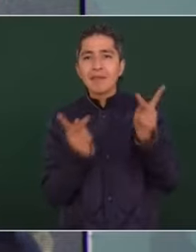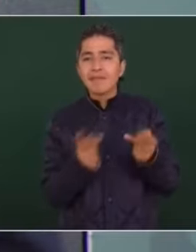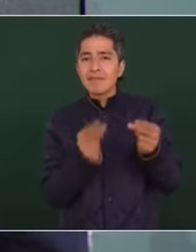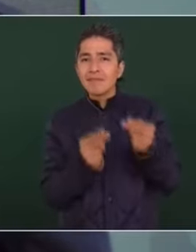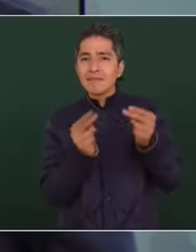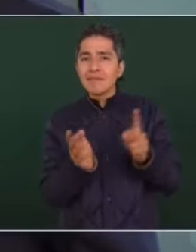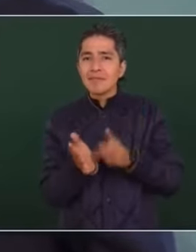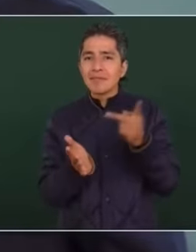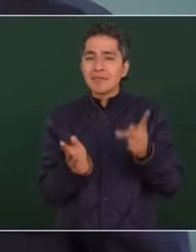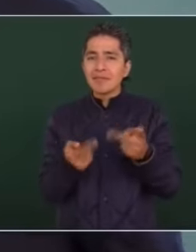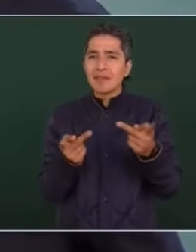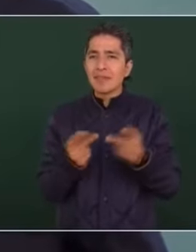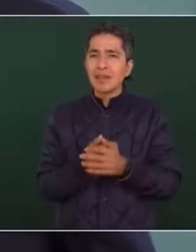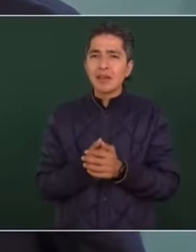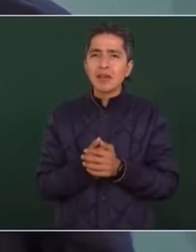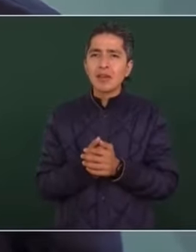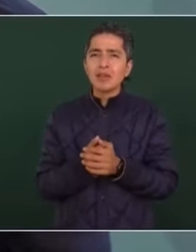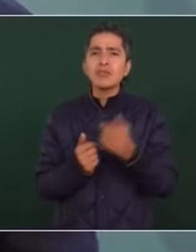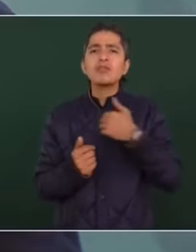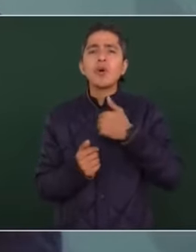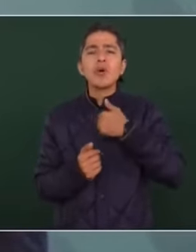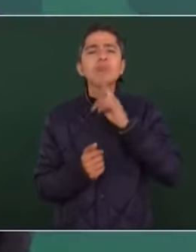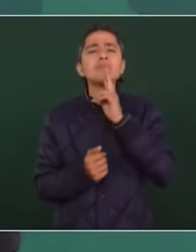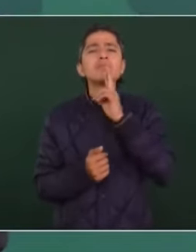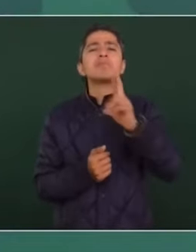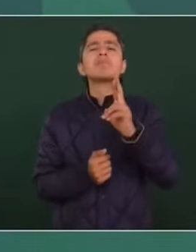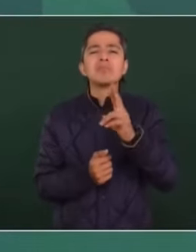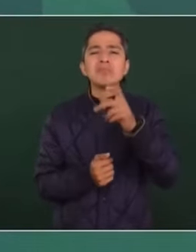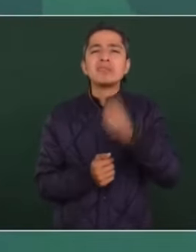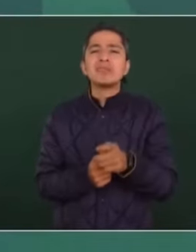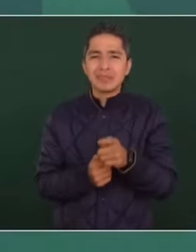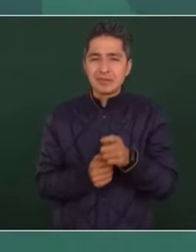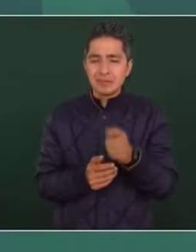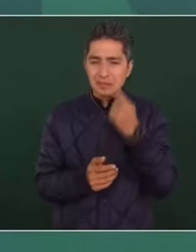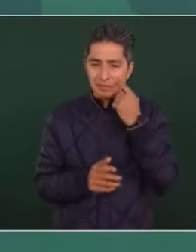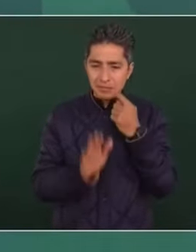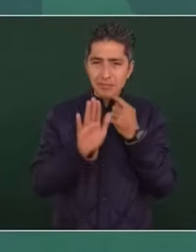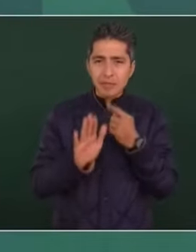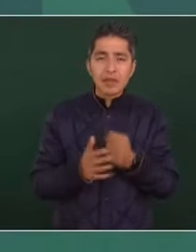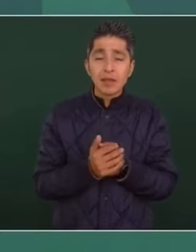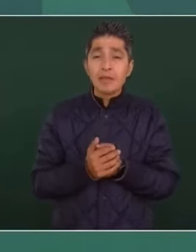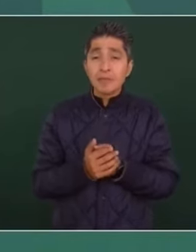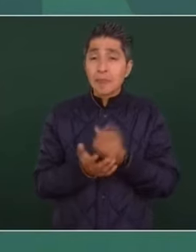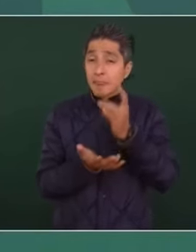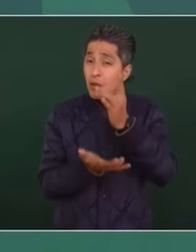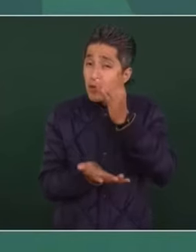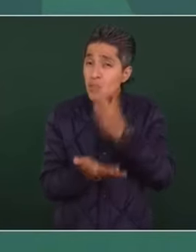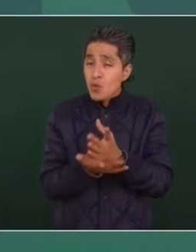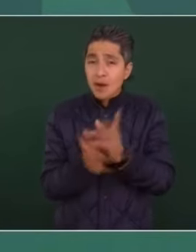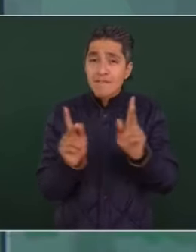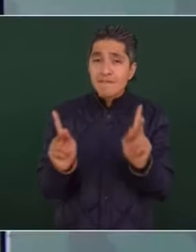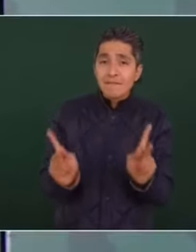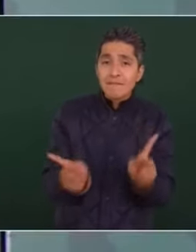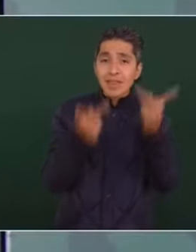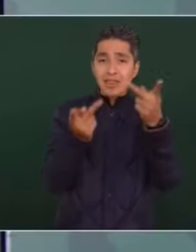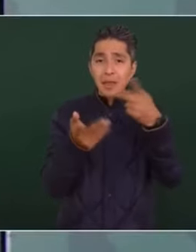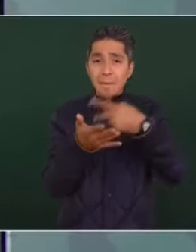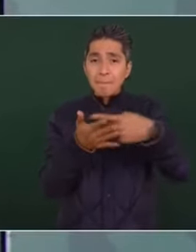¿Saben qué le contesté?, que el único que vendía plazas